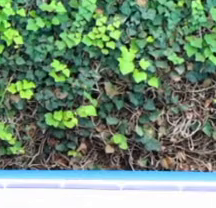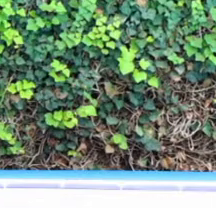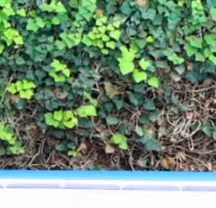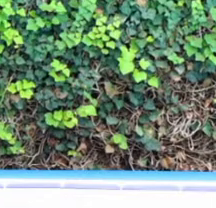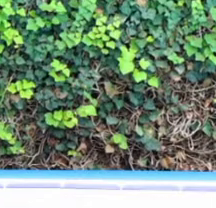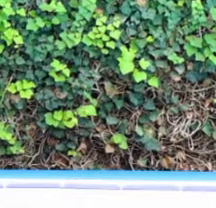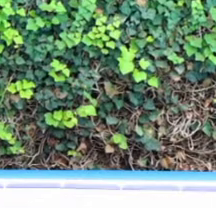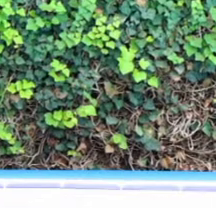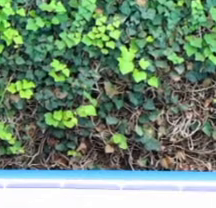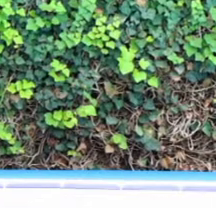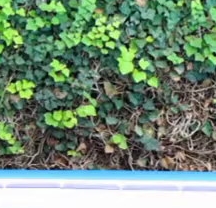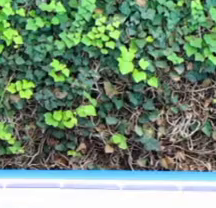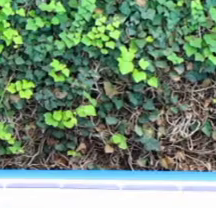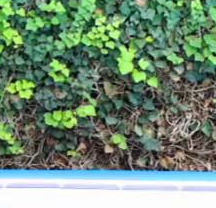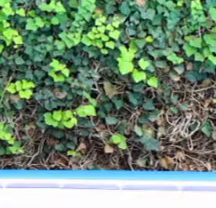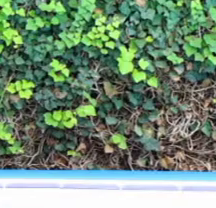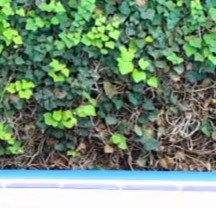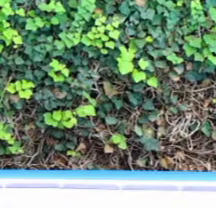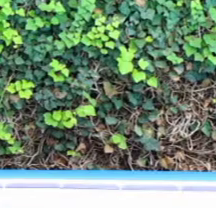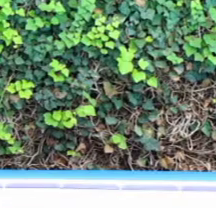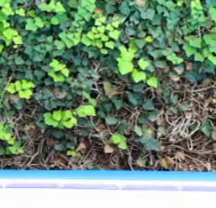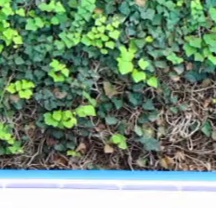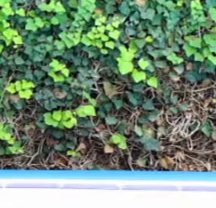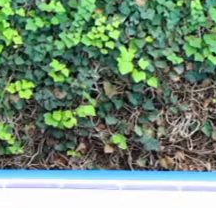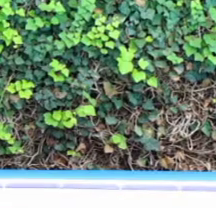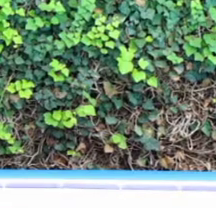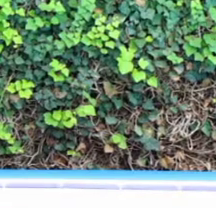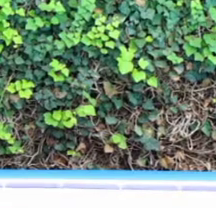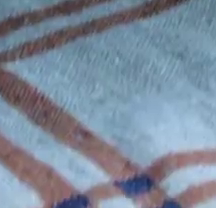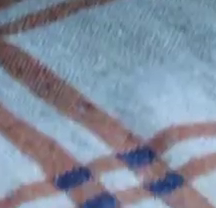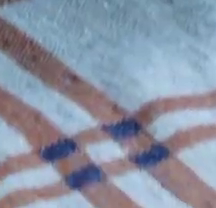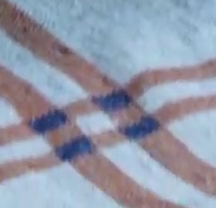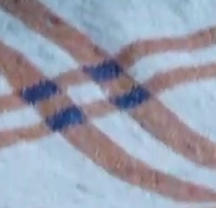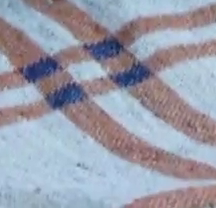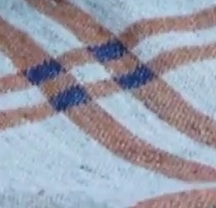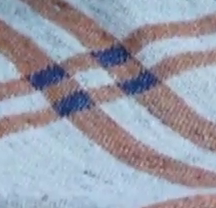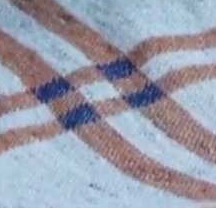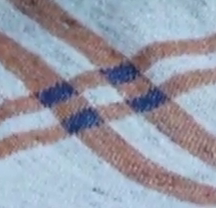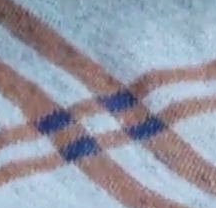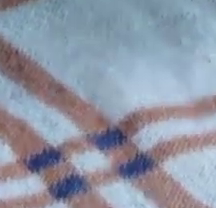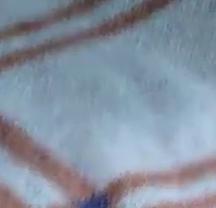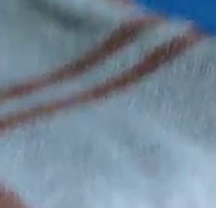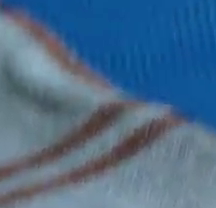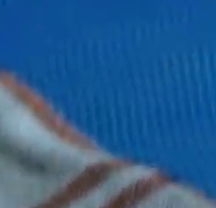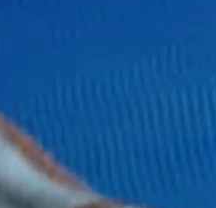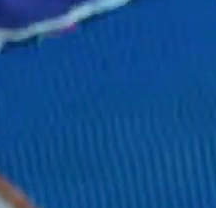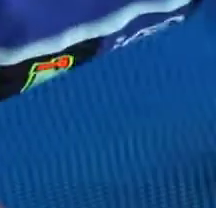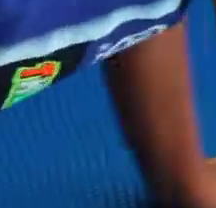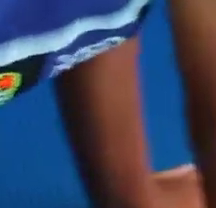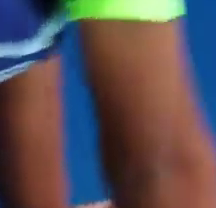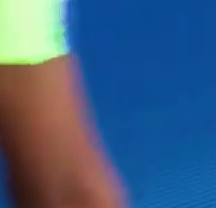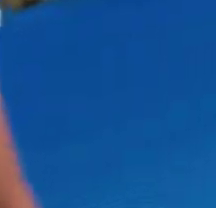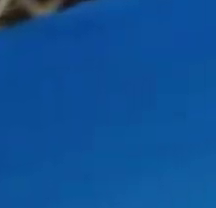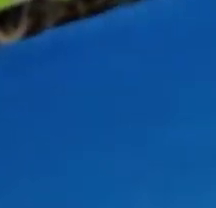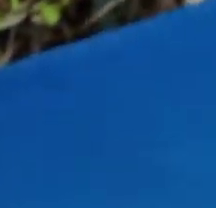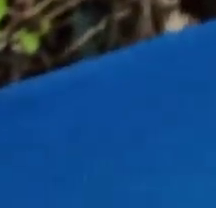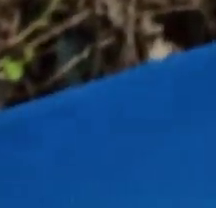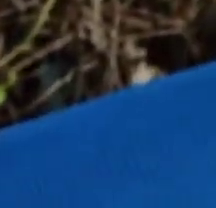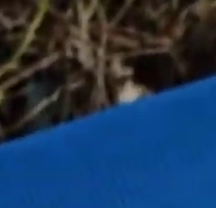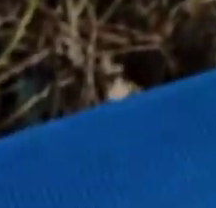lateral. Muy bien. Tres más, al frente. Bien estirados los brazos.